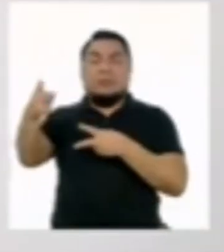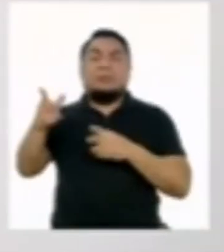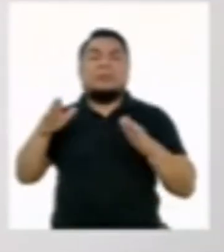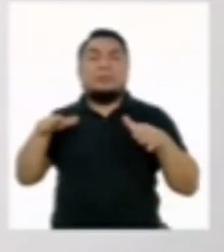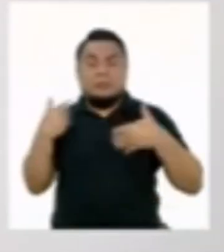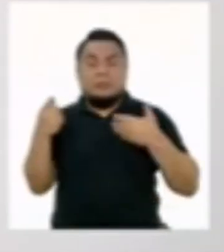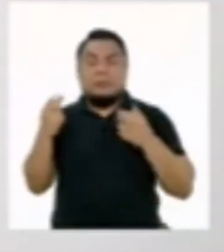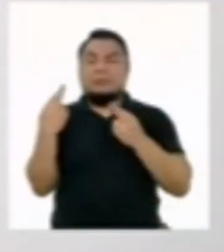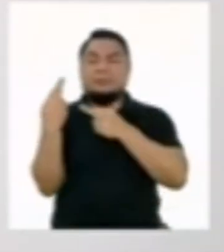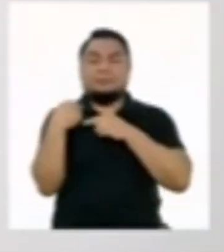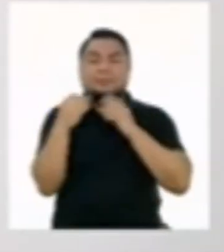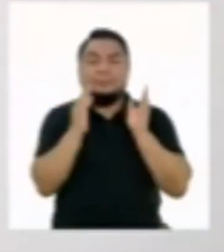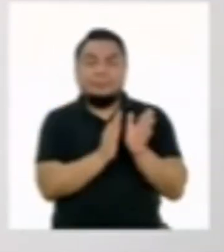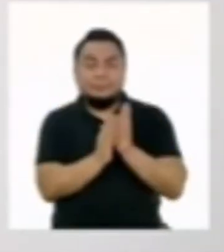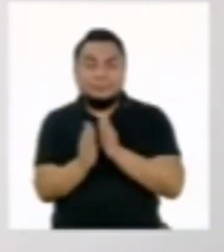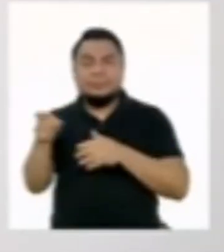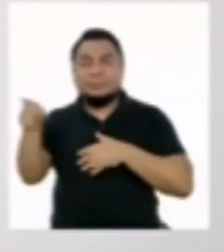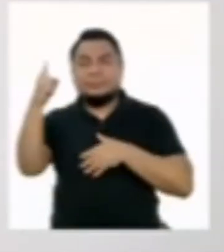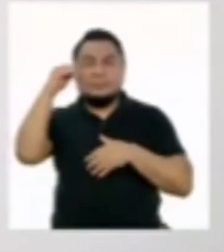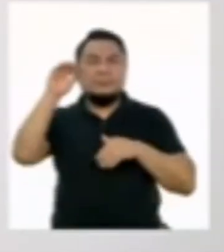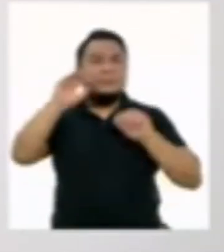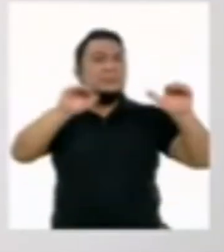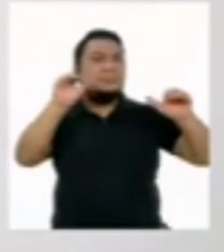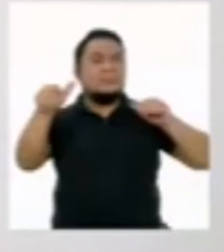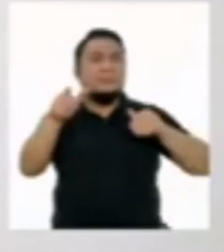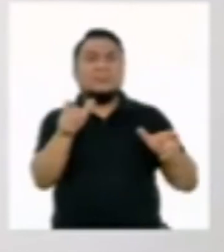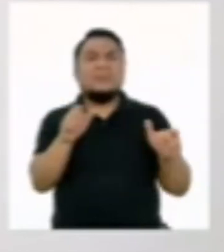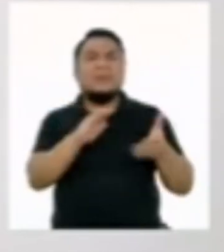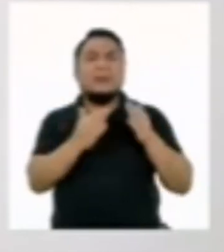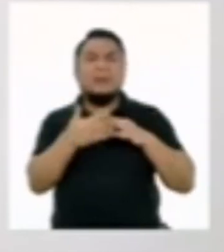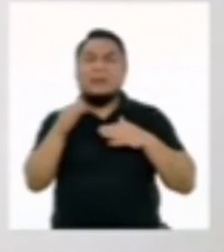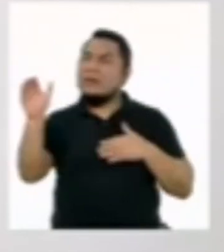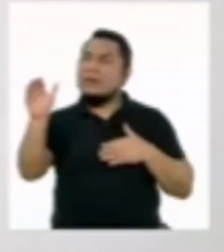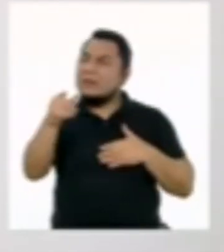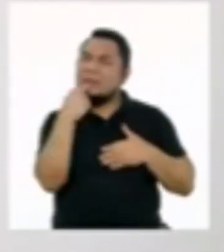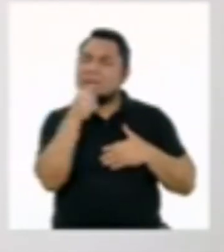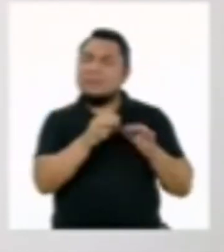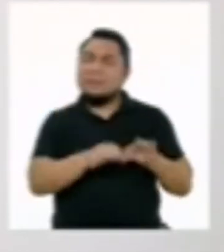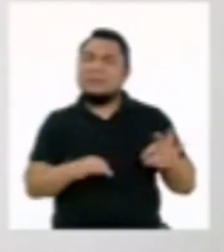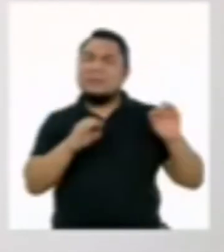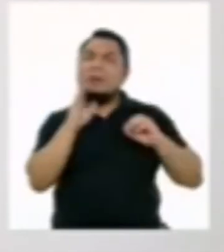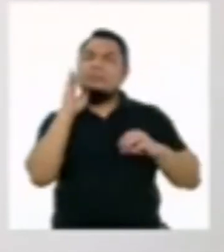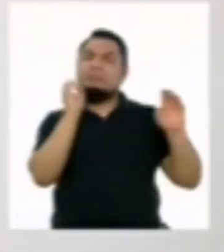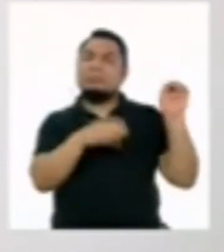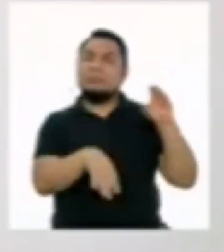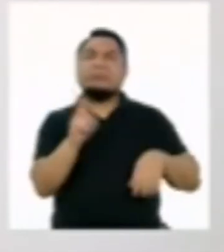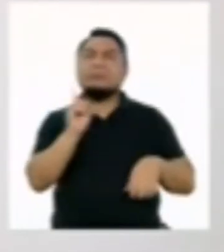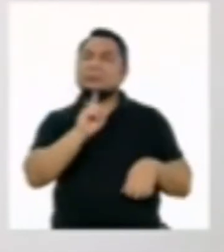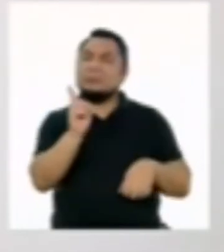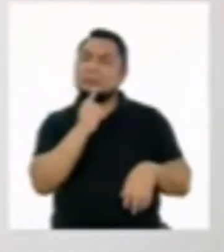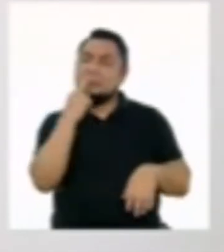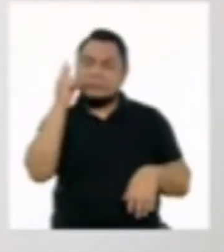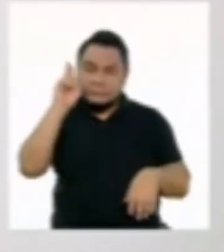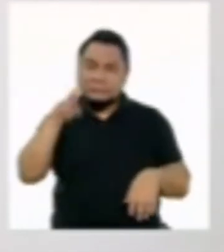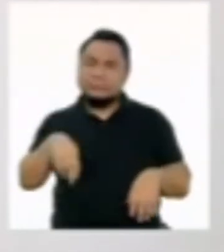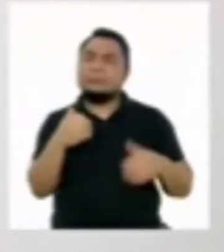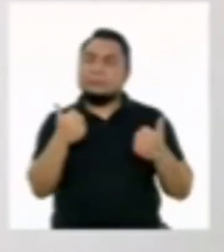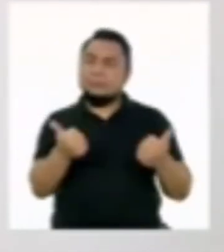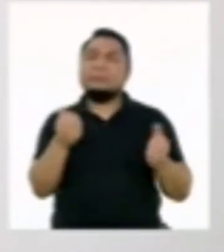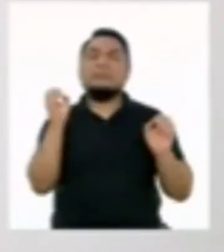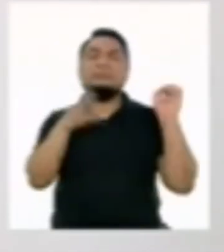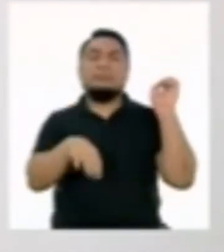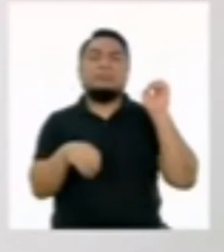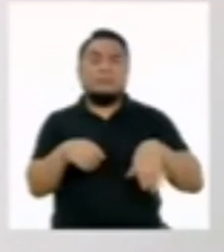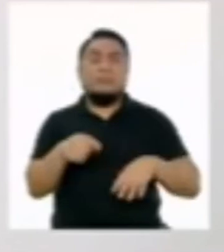zona podrían organizarse y concientizar a la comunidad sobre la importancia de desechar correctamente